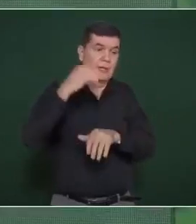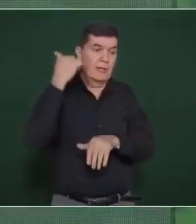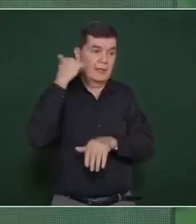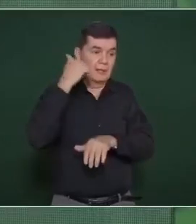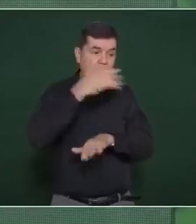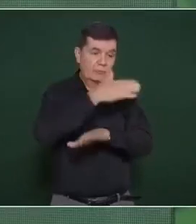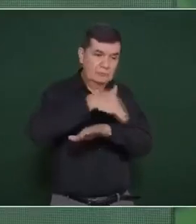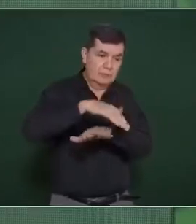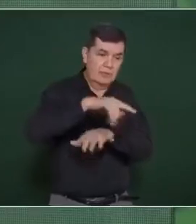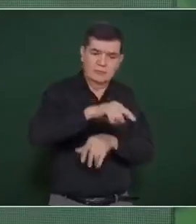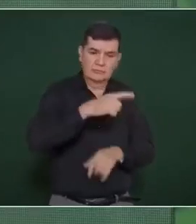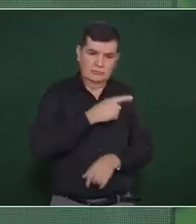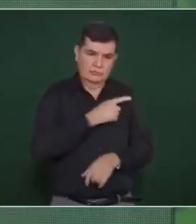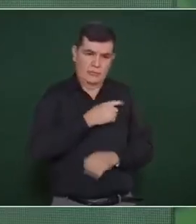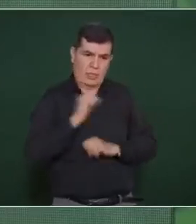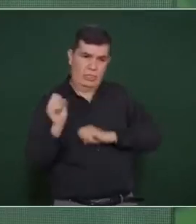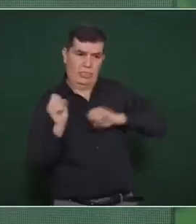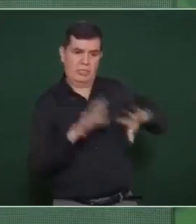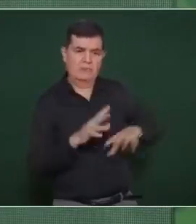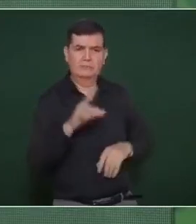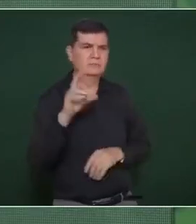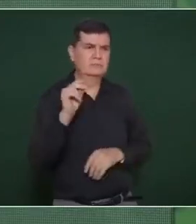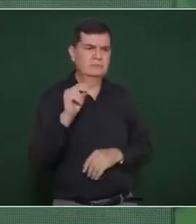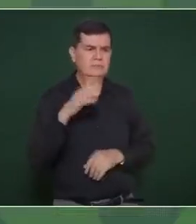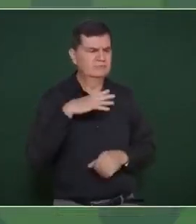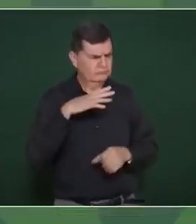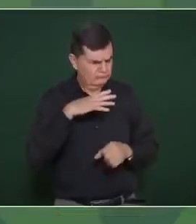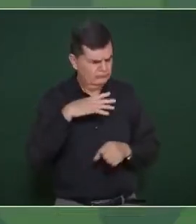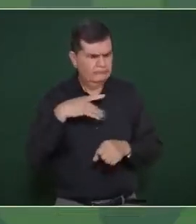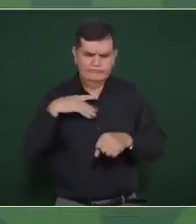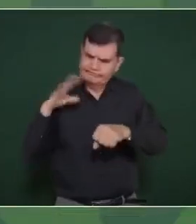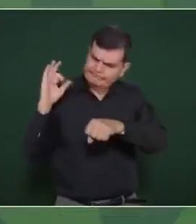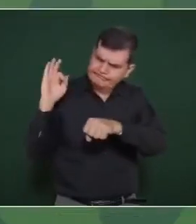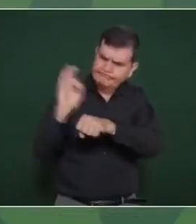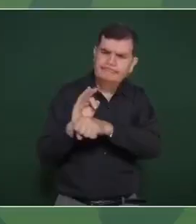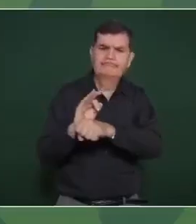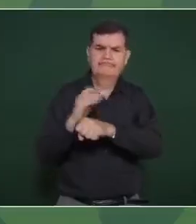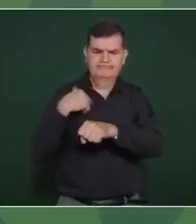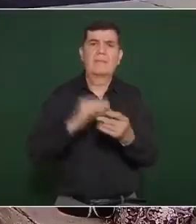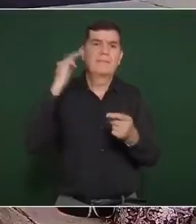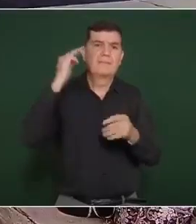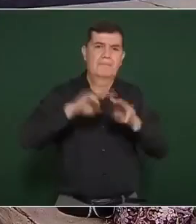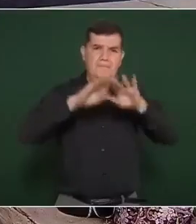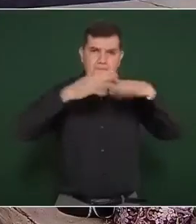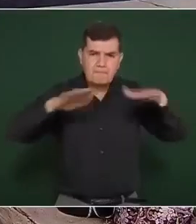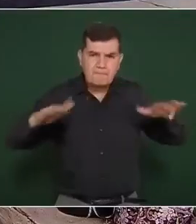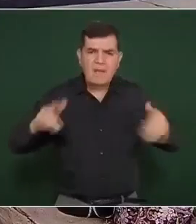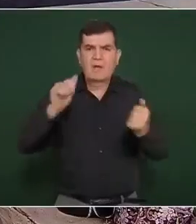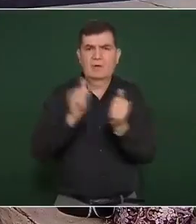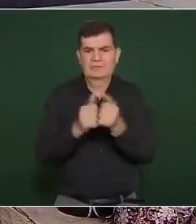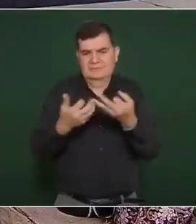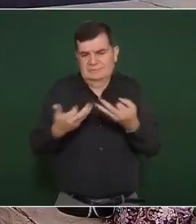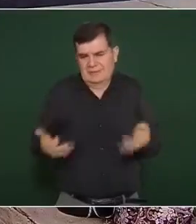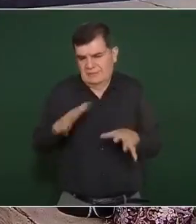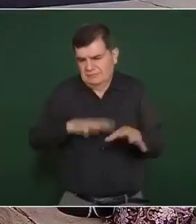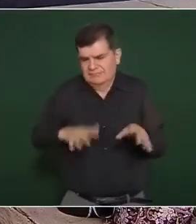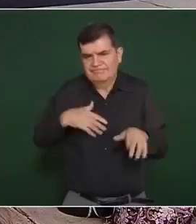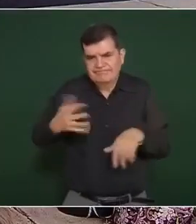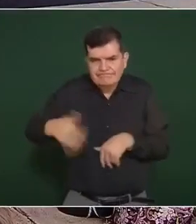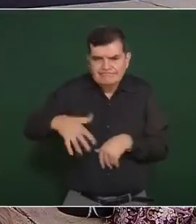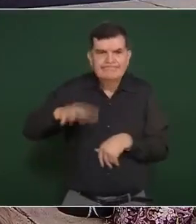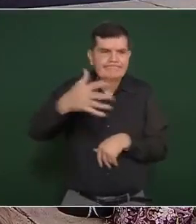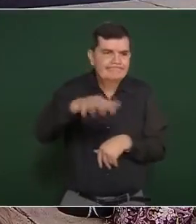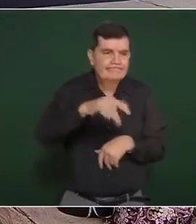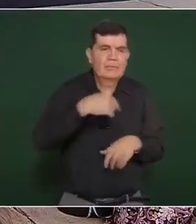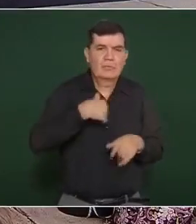solos, que siempre van a contar con nosotros. En la conferencia matutina, junto a su